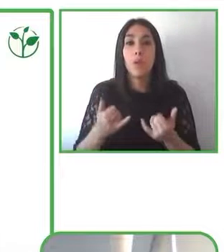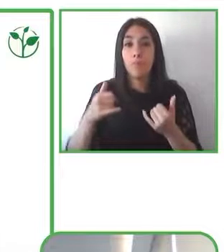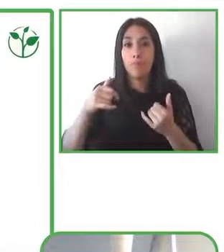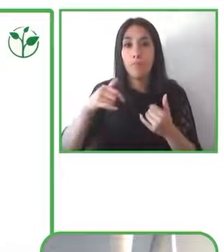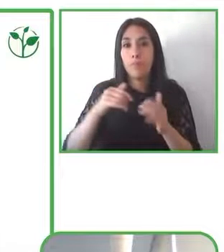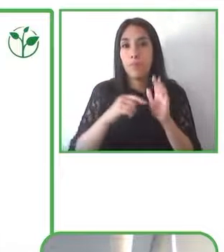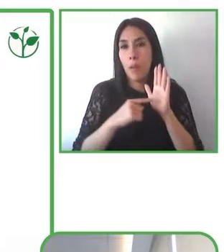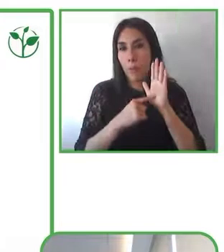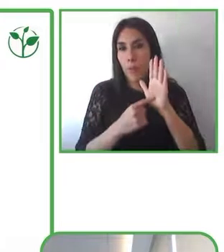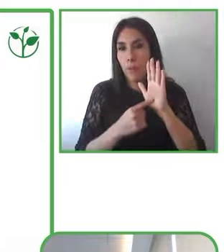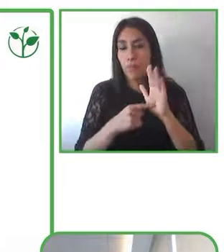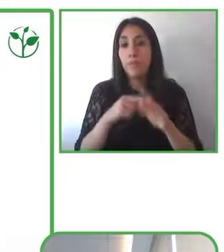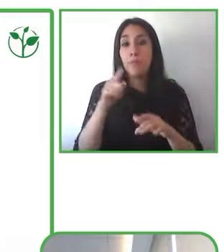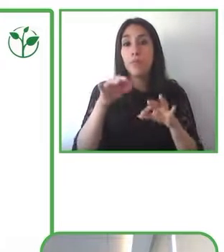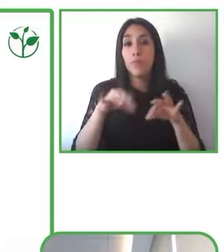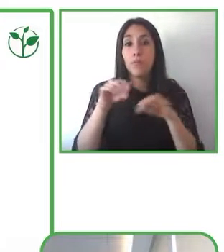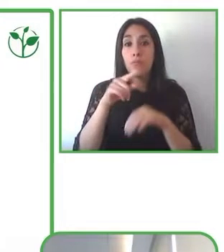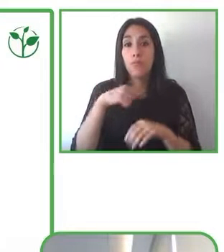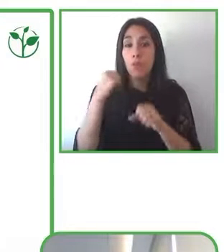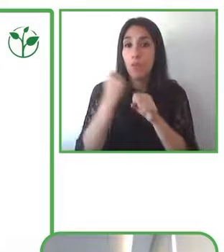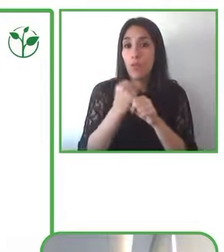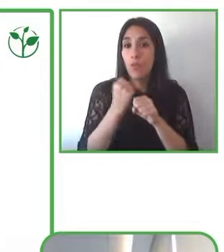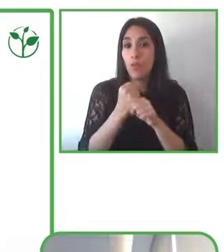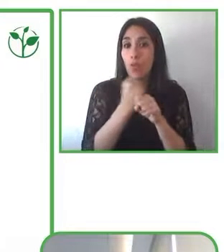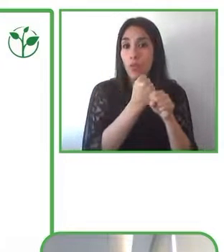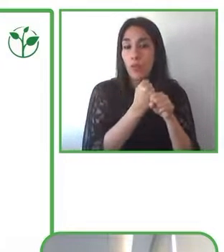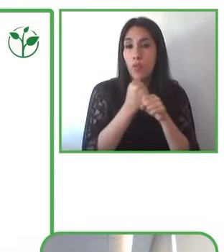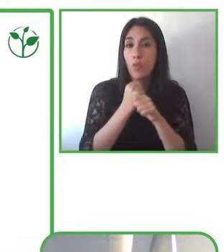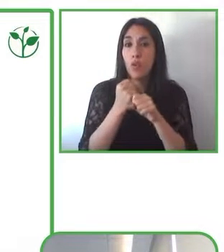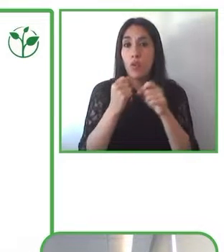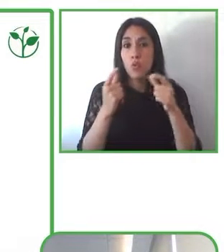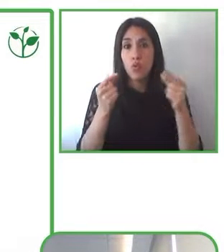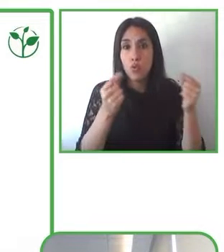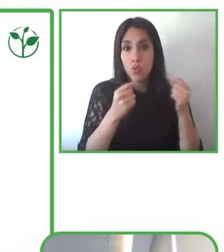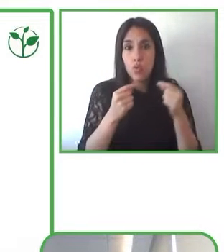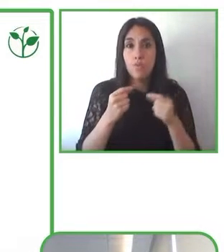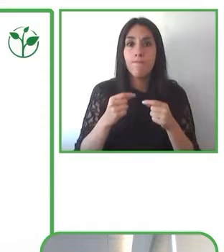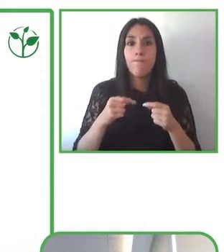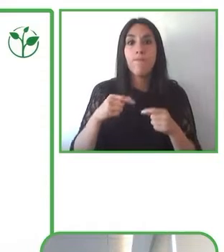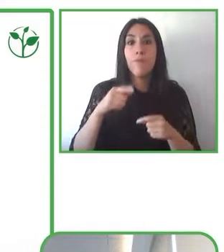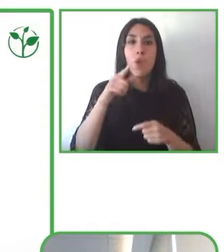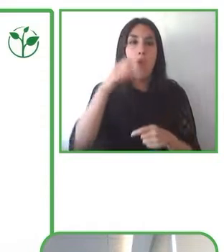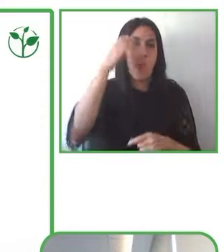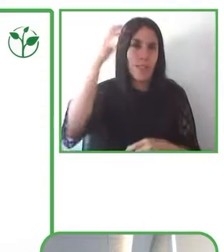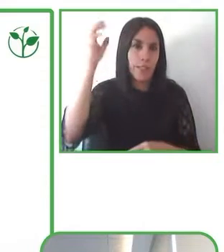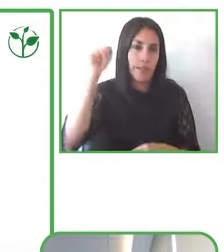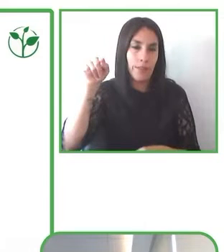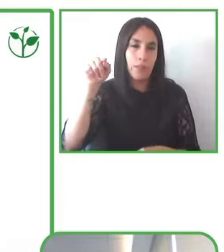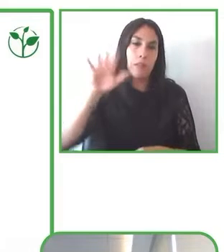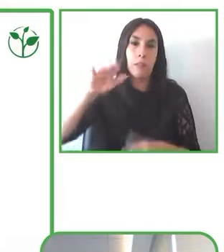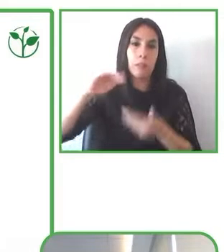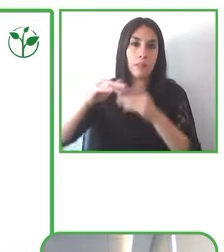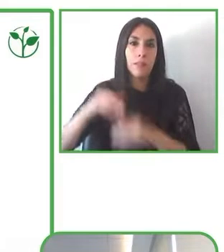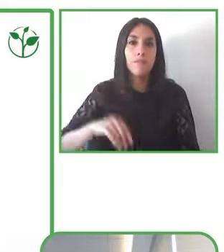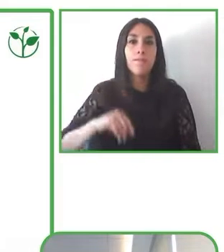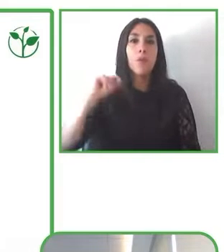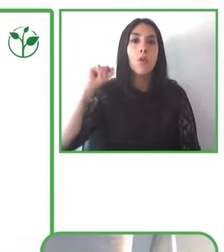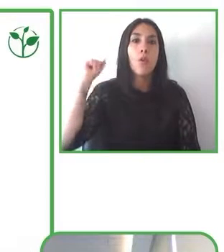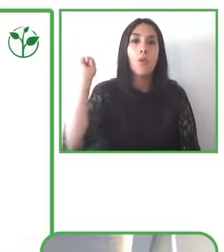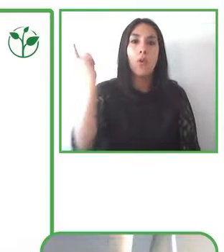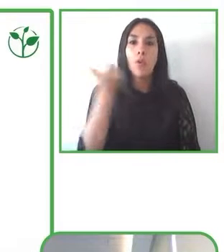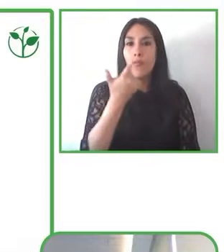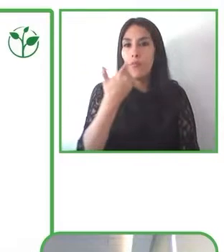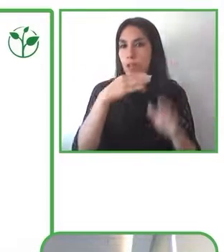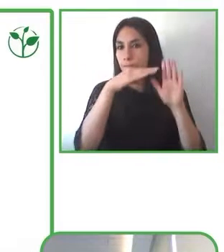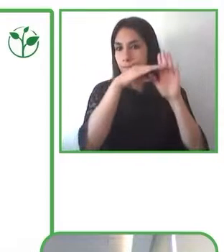municipal así que todo se basa finalmente en observar las diferencias de